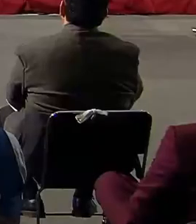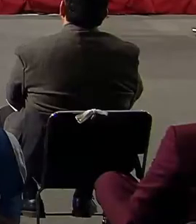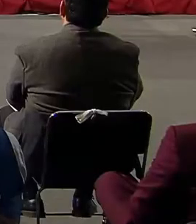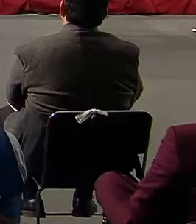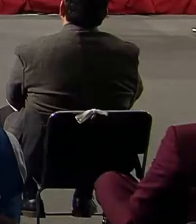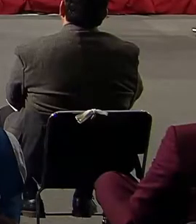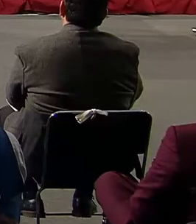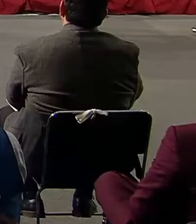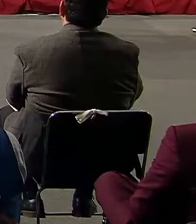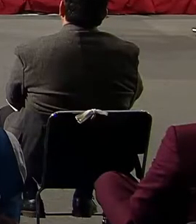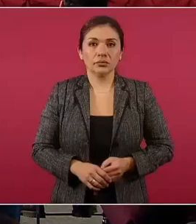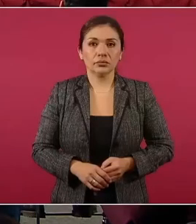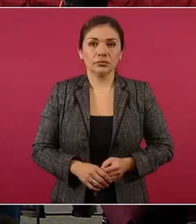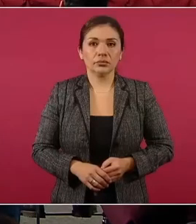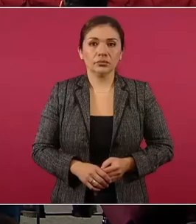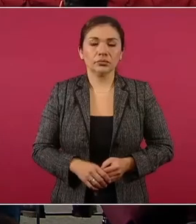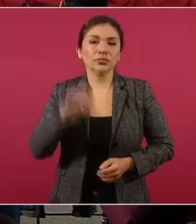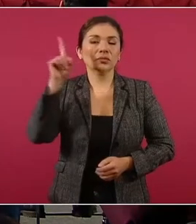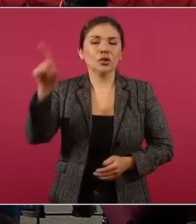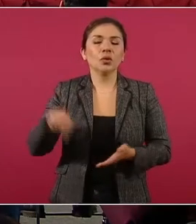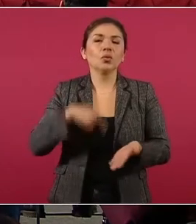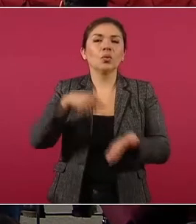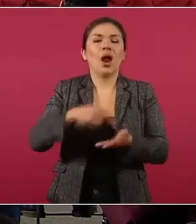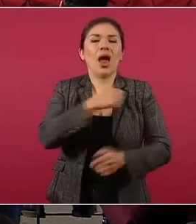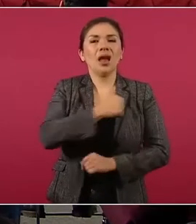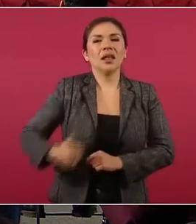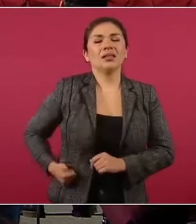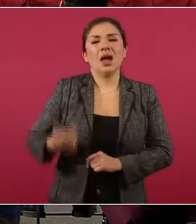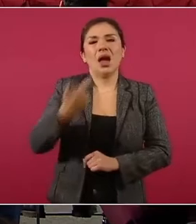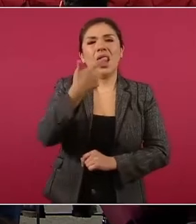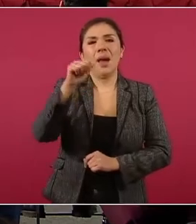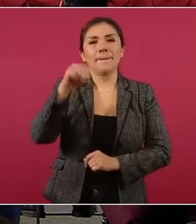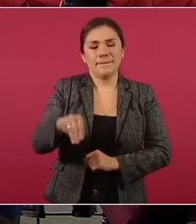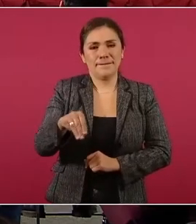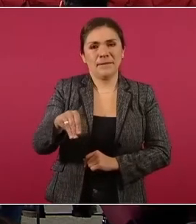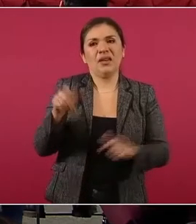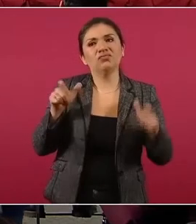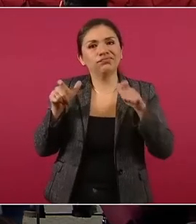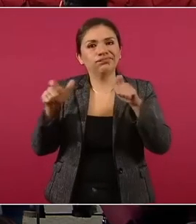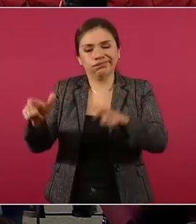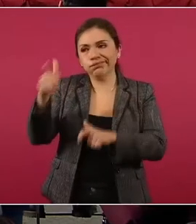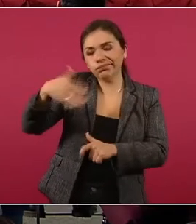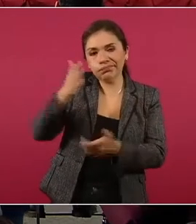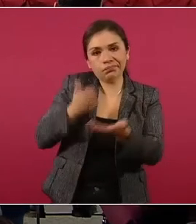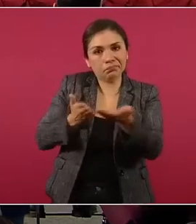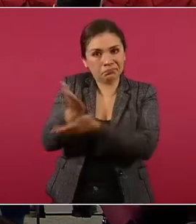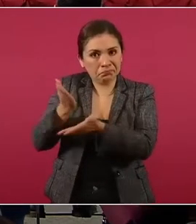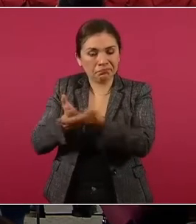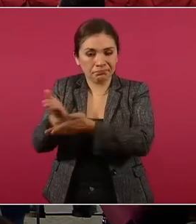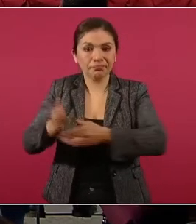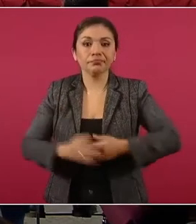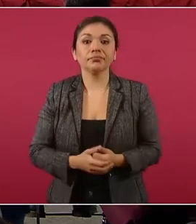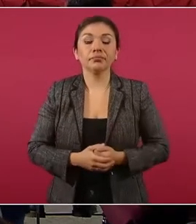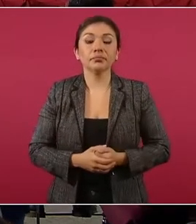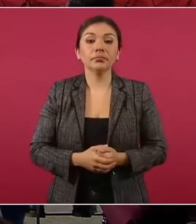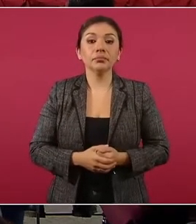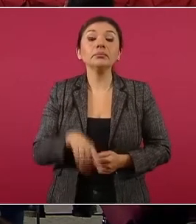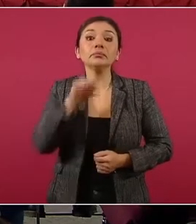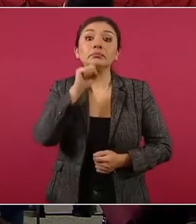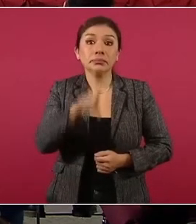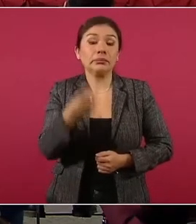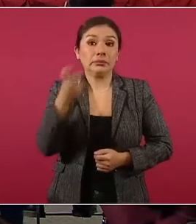operado en la alcaldía Gustavo Amadero. Siguiente. También informar como sentencia